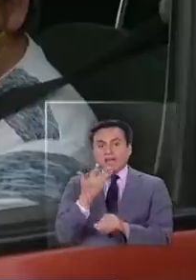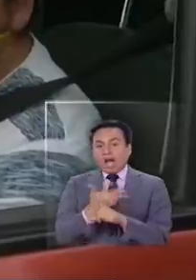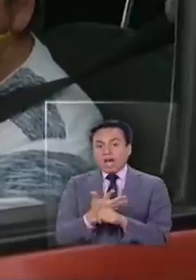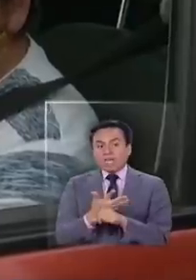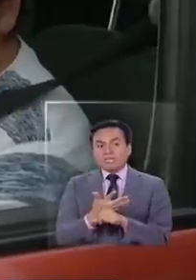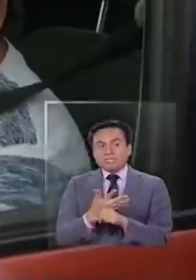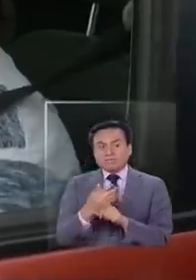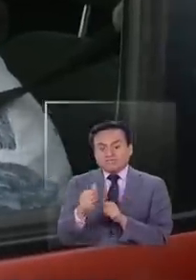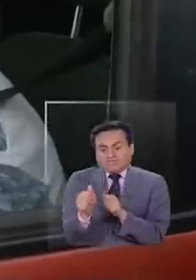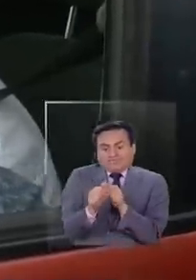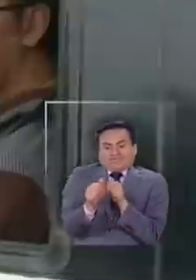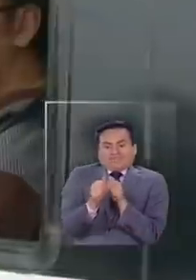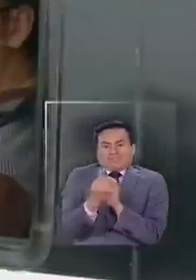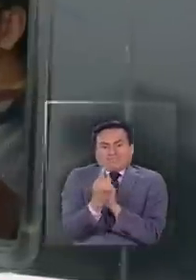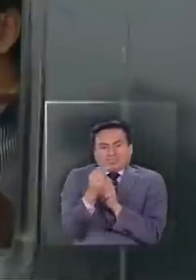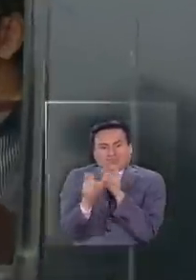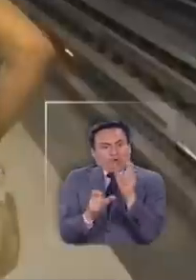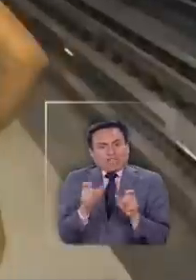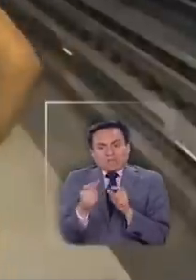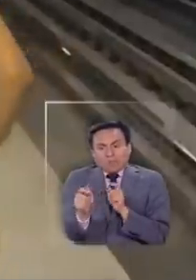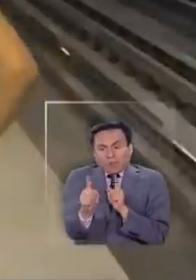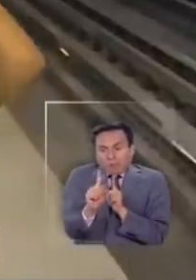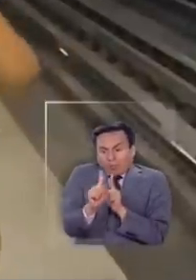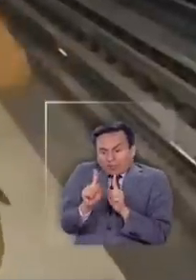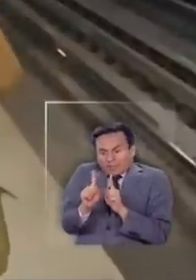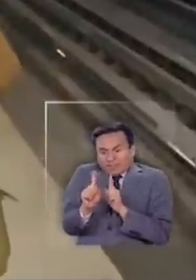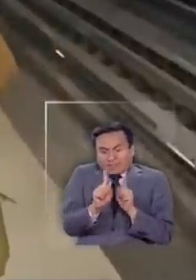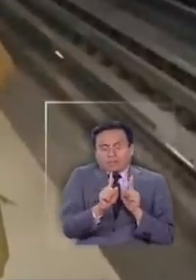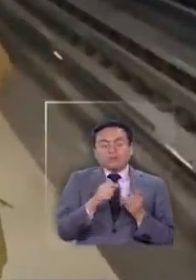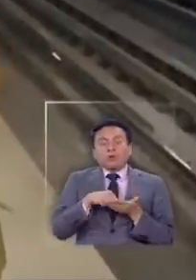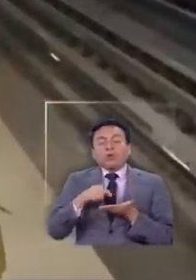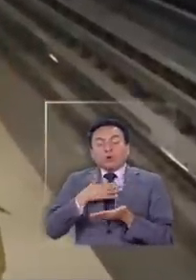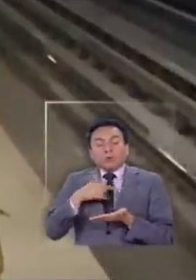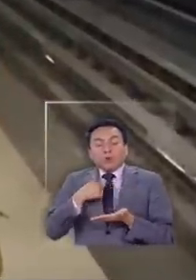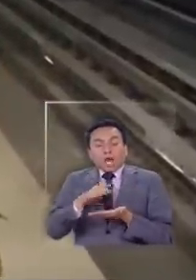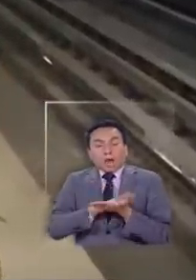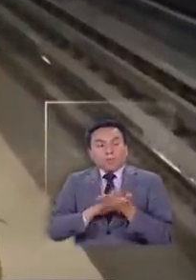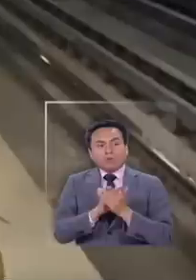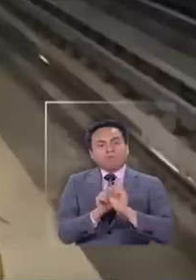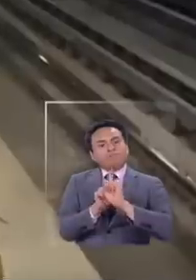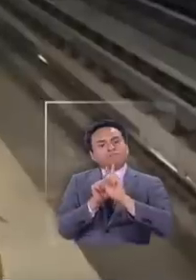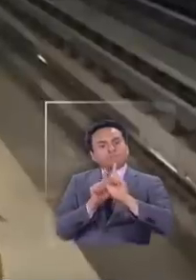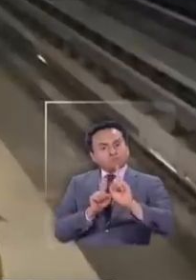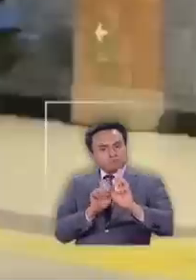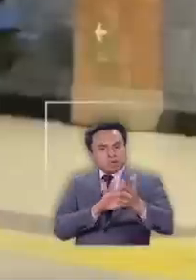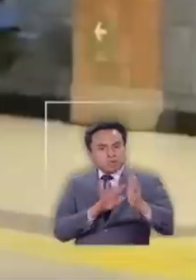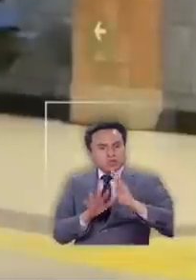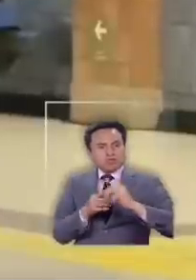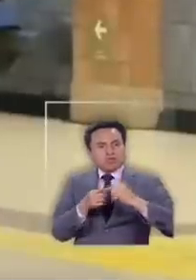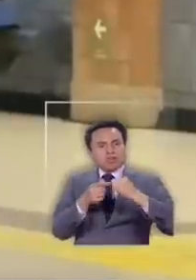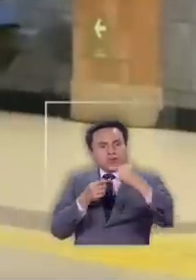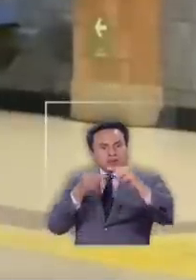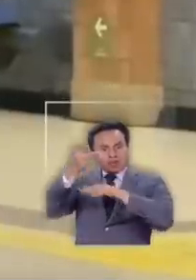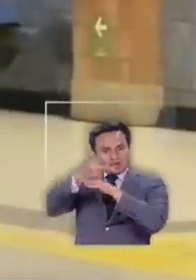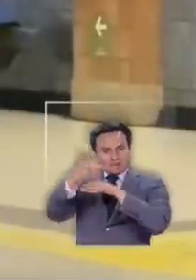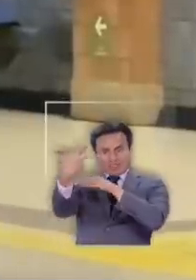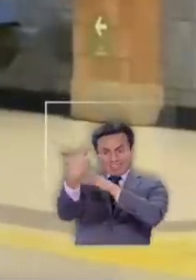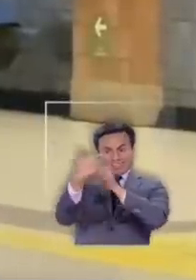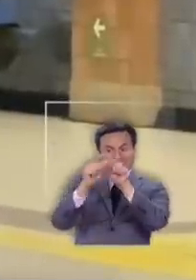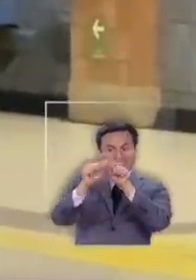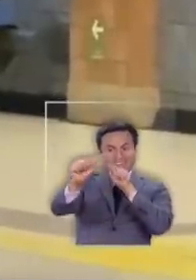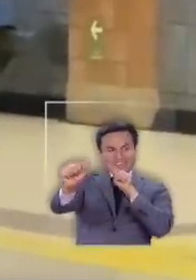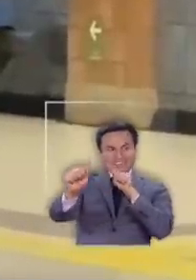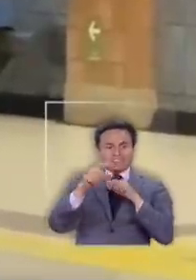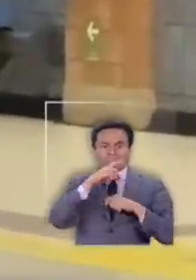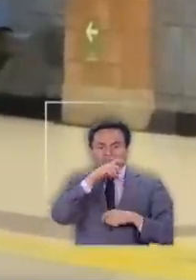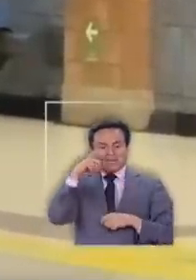interacción cercana entre las personas, yo, por ejemplo, estoy a una distancia más o menos grande del camarógrafo, por eso es que